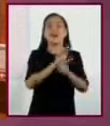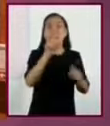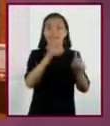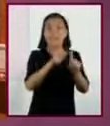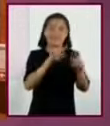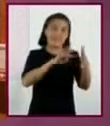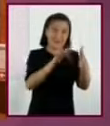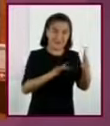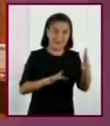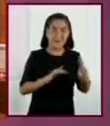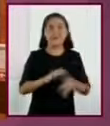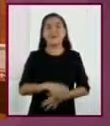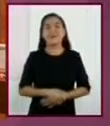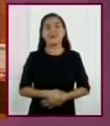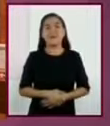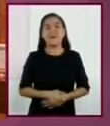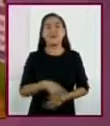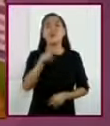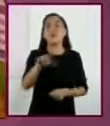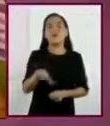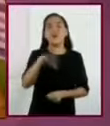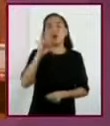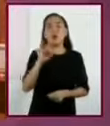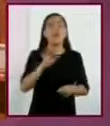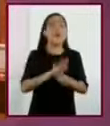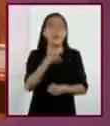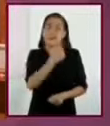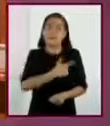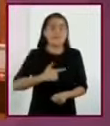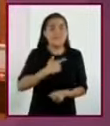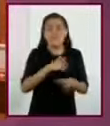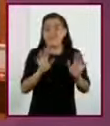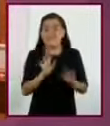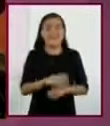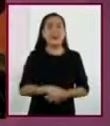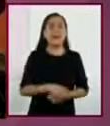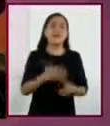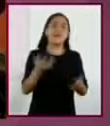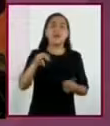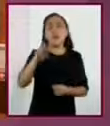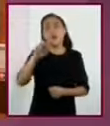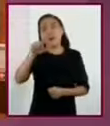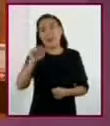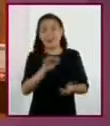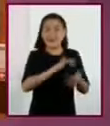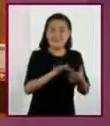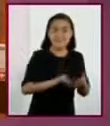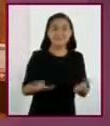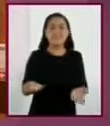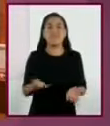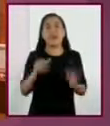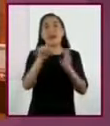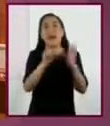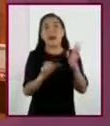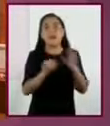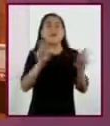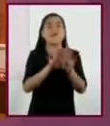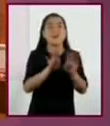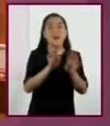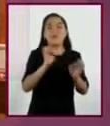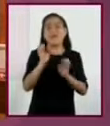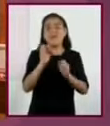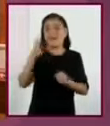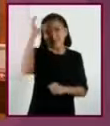un texto. Escojamos a nuestro gusto. Puede ser una novela, un artículo de divulgación